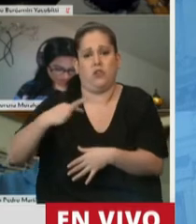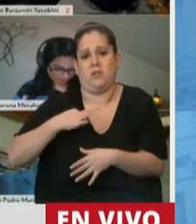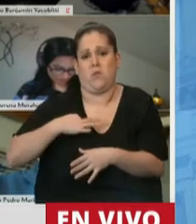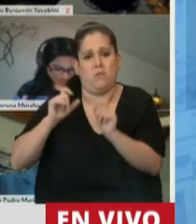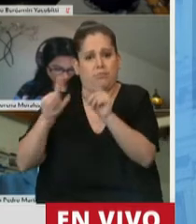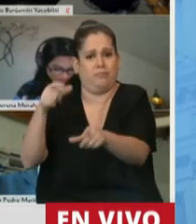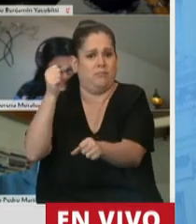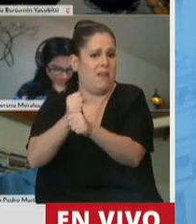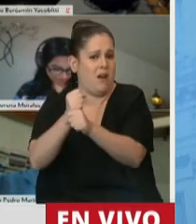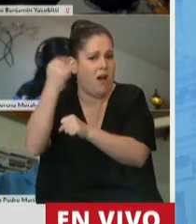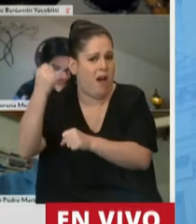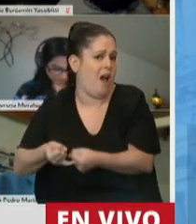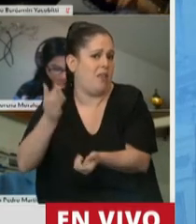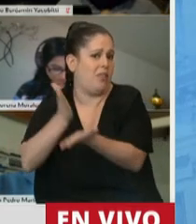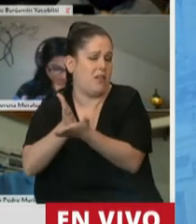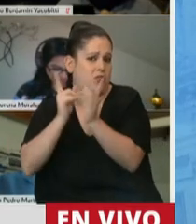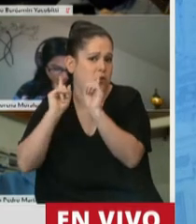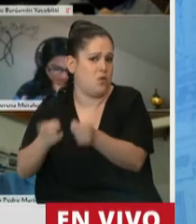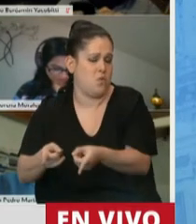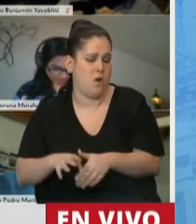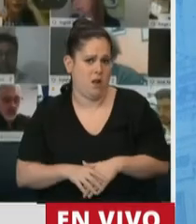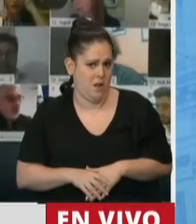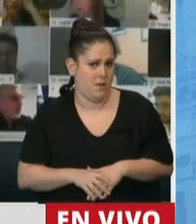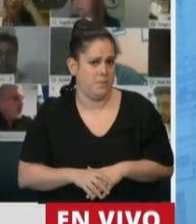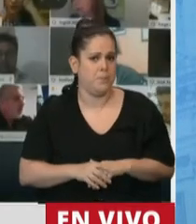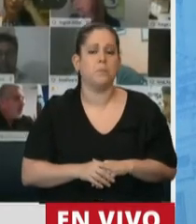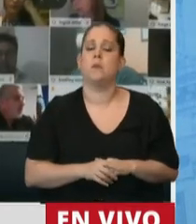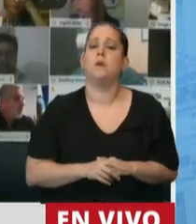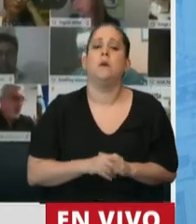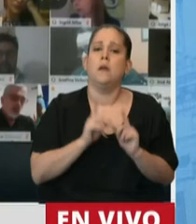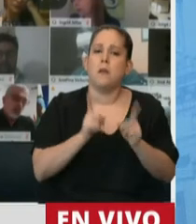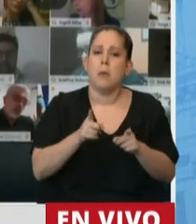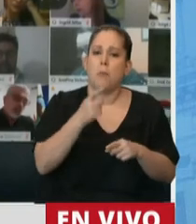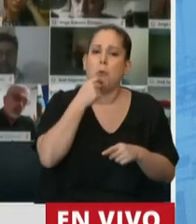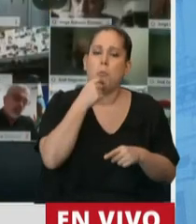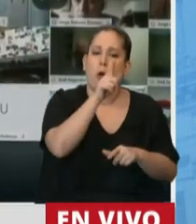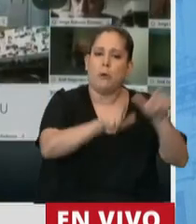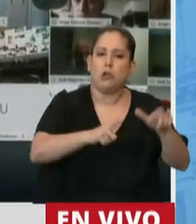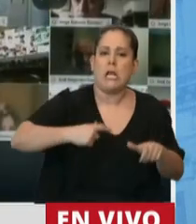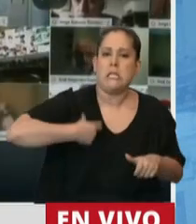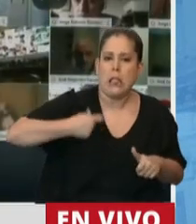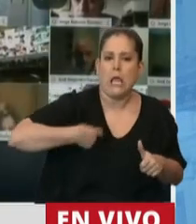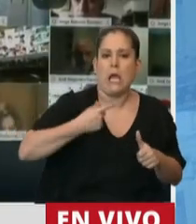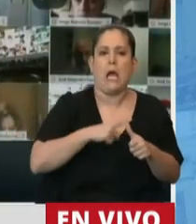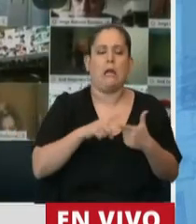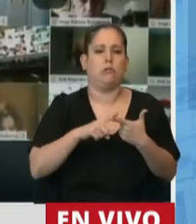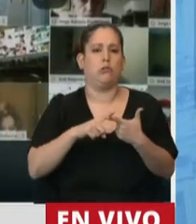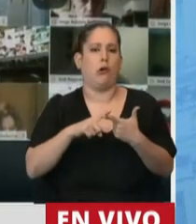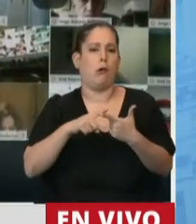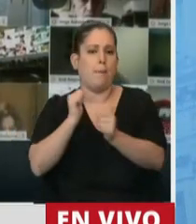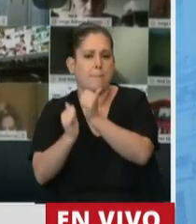Pero además tuvimos la presencia entre tantos otros sindicalistas, empresarios, la UIA,